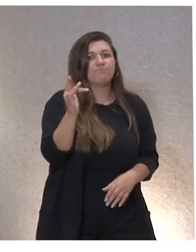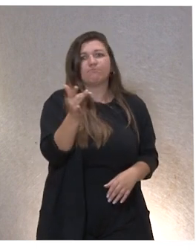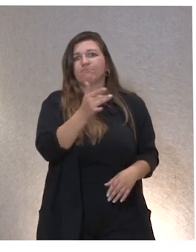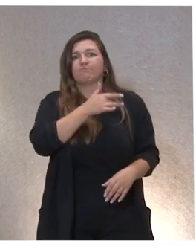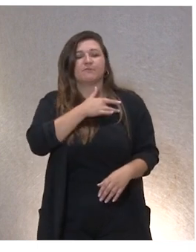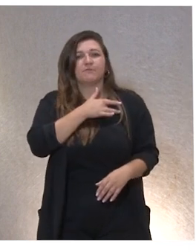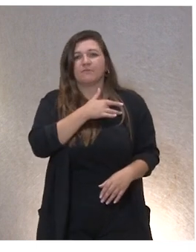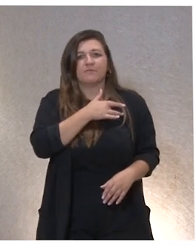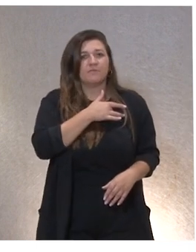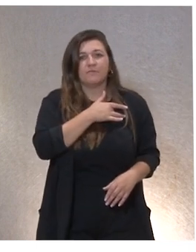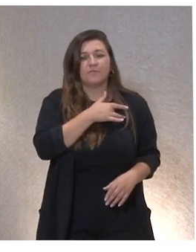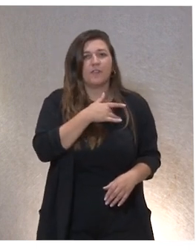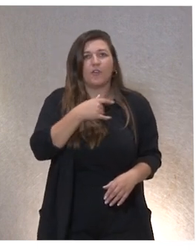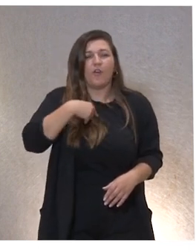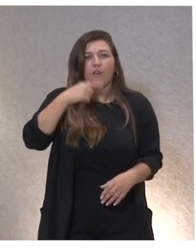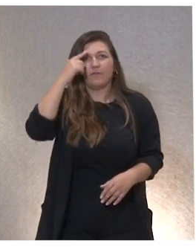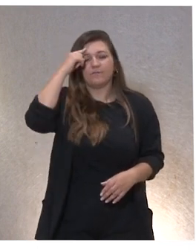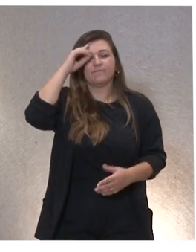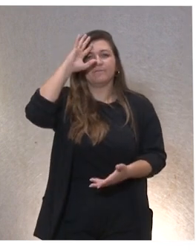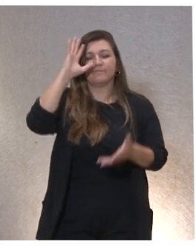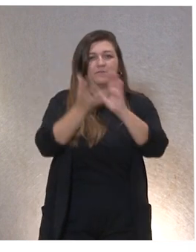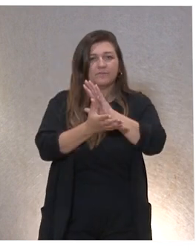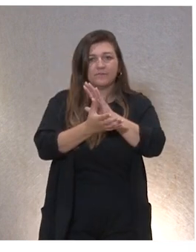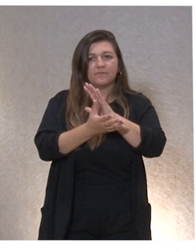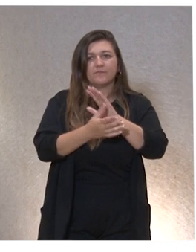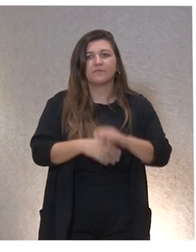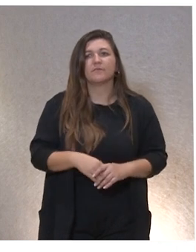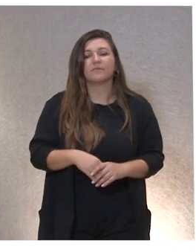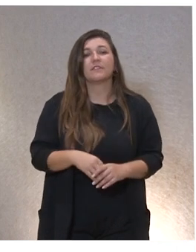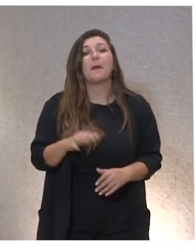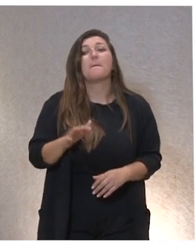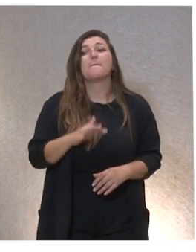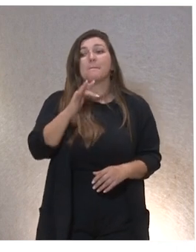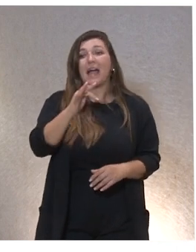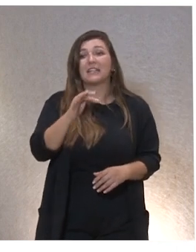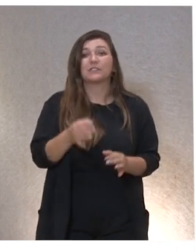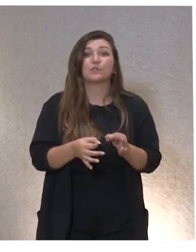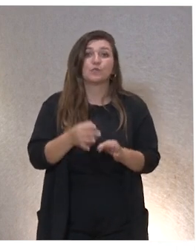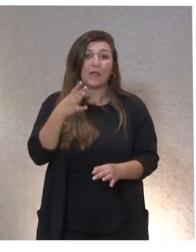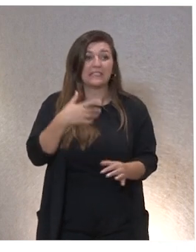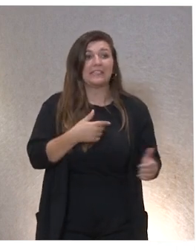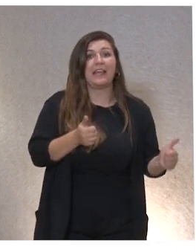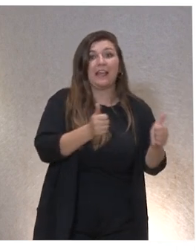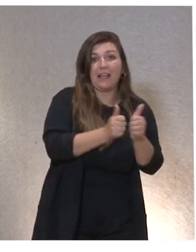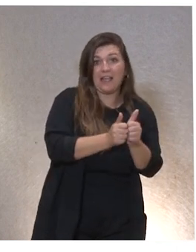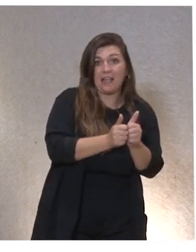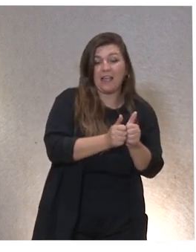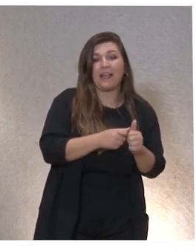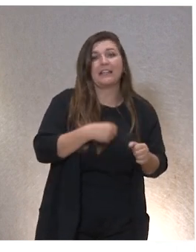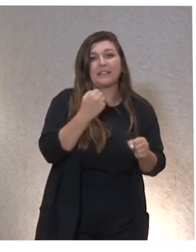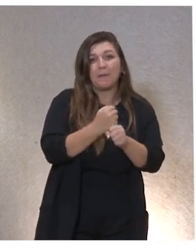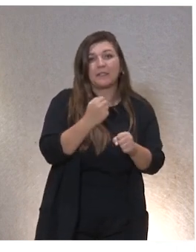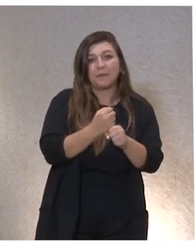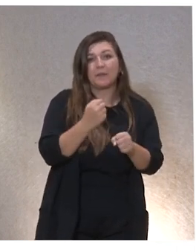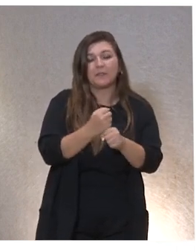me puso mirando hacia otro sitio. Y tuve la suerte también que me siguió acompañando y, bueno, pues estamos ahí trabajando, ¿no?, en un